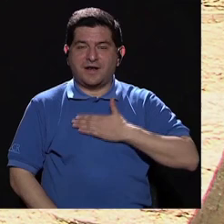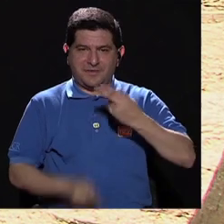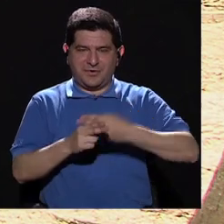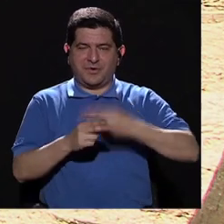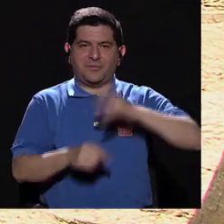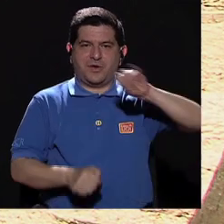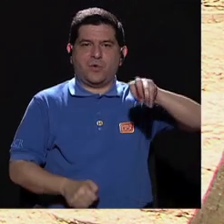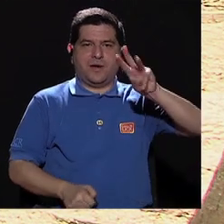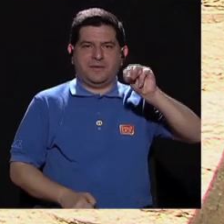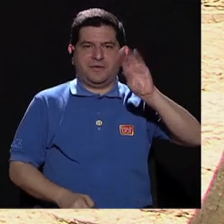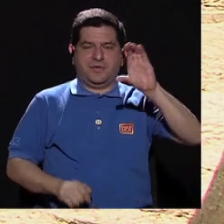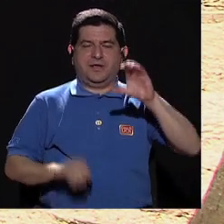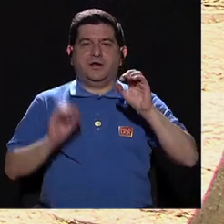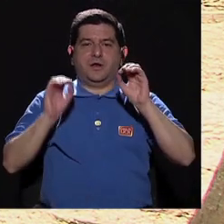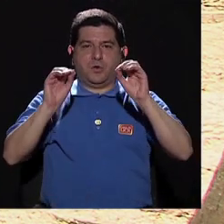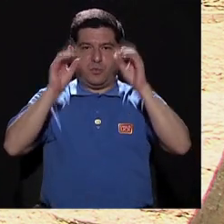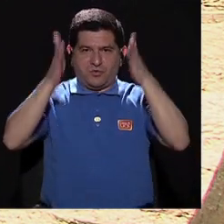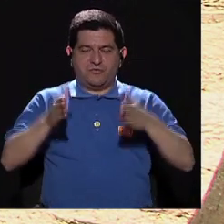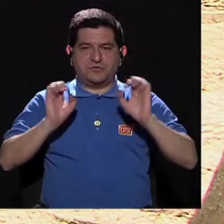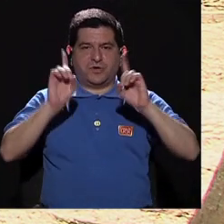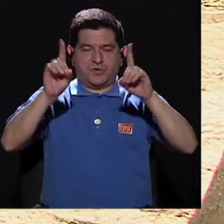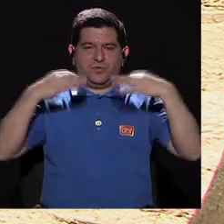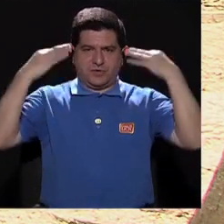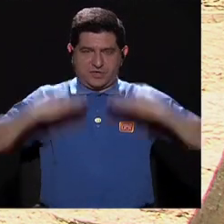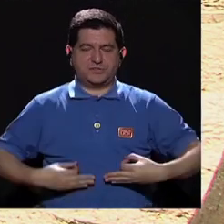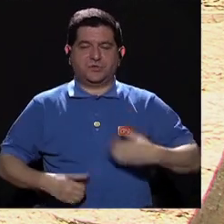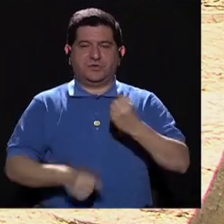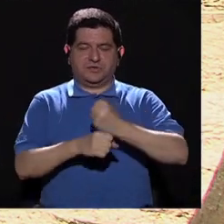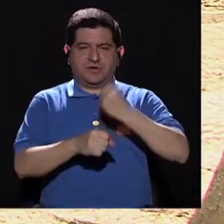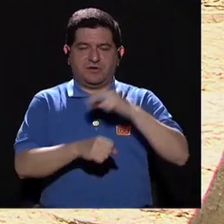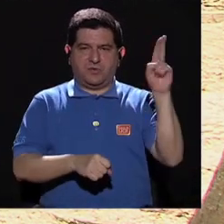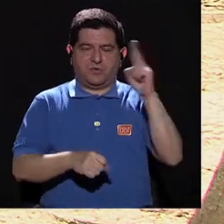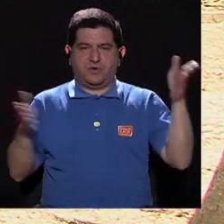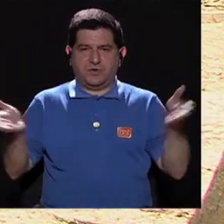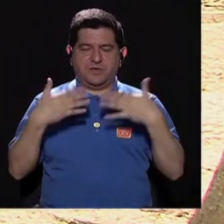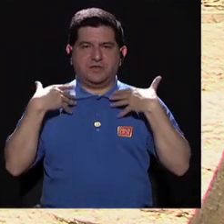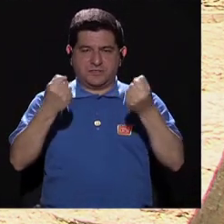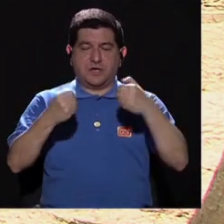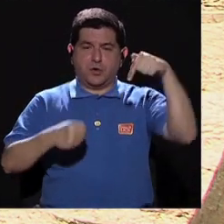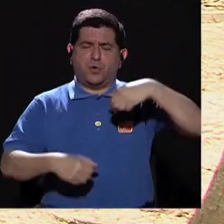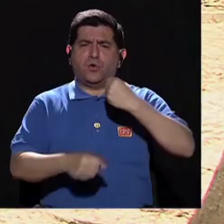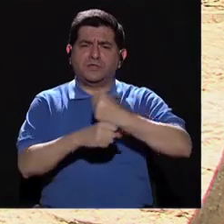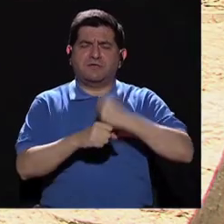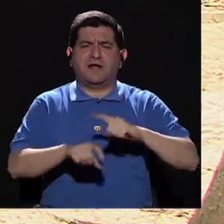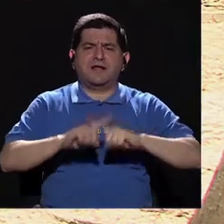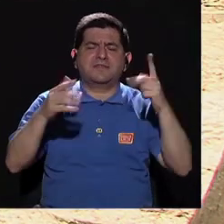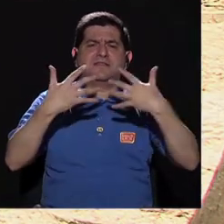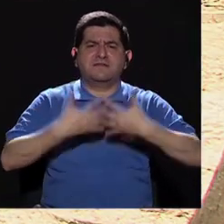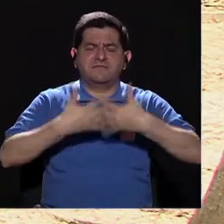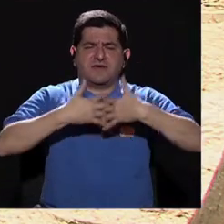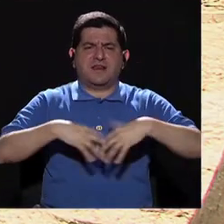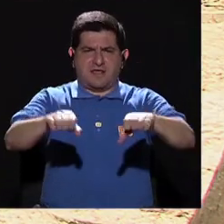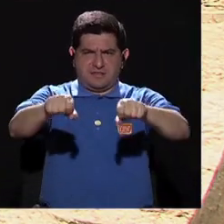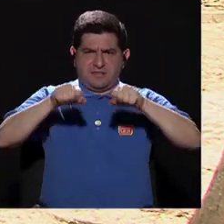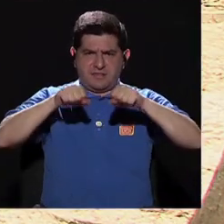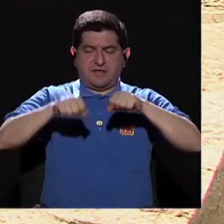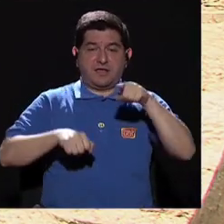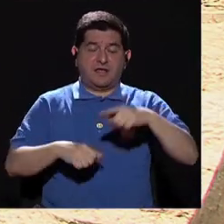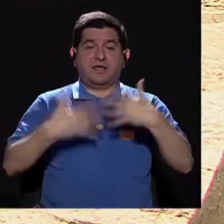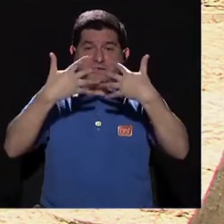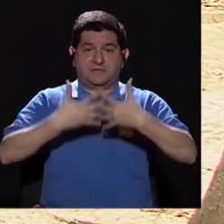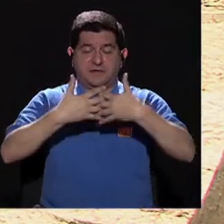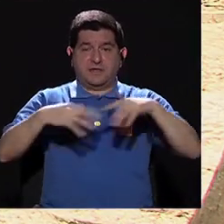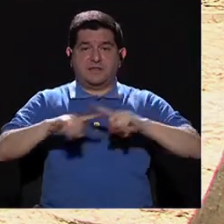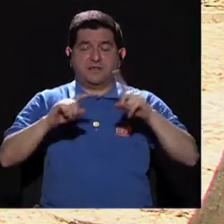Buenas, mi nombre es Juan Manuel Camacho, soy profesor de educación física y trabajo en la unidad de promoción de salud. Hoy vamos a trabajar con una versión diferente de Remo. Estas